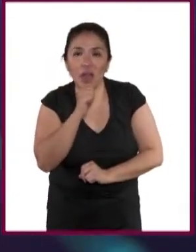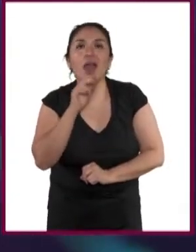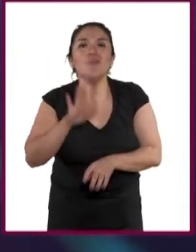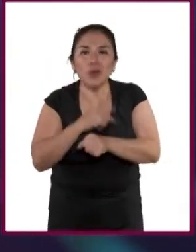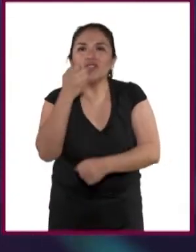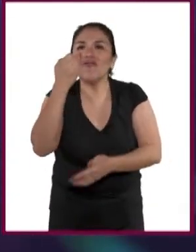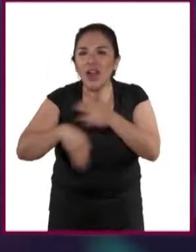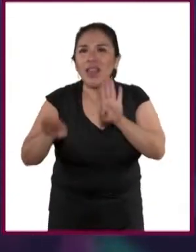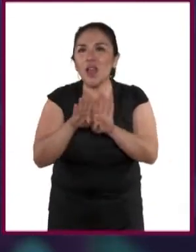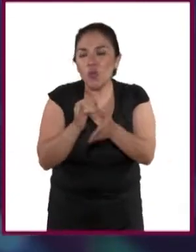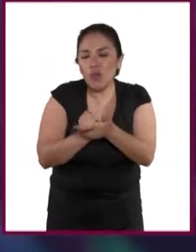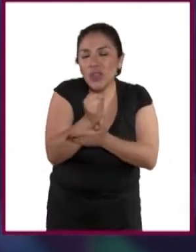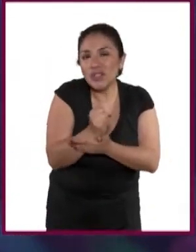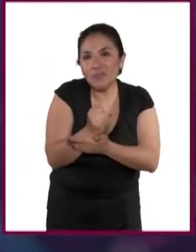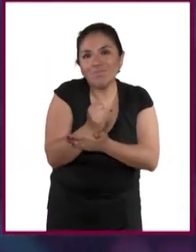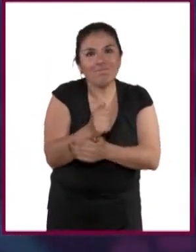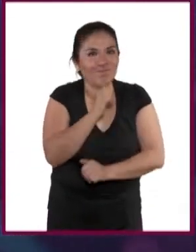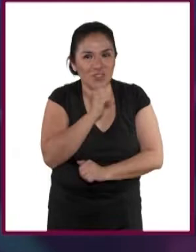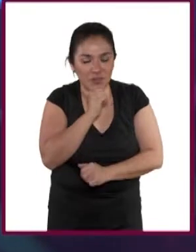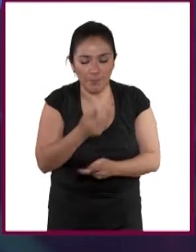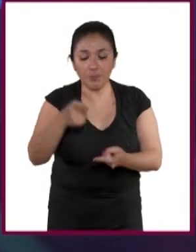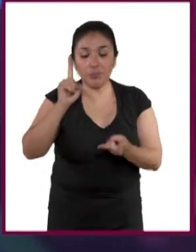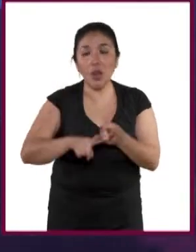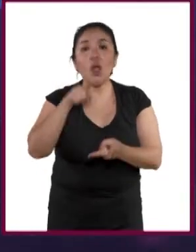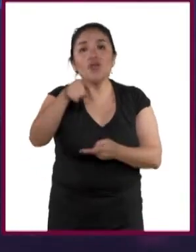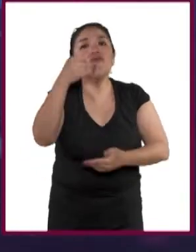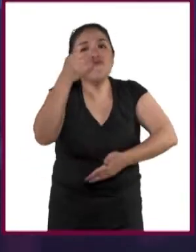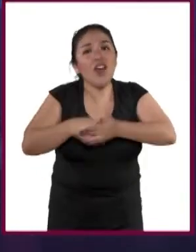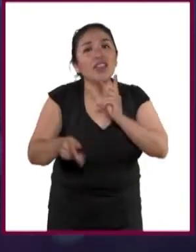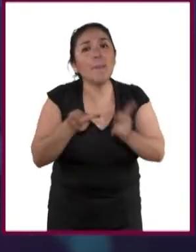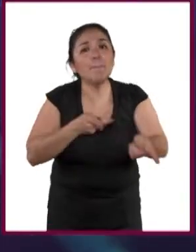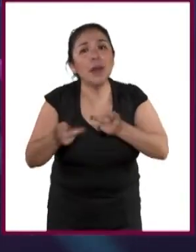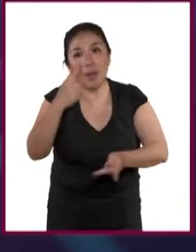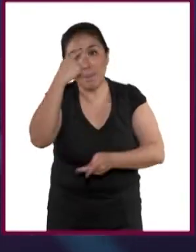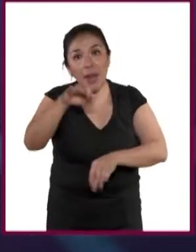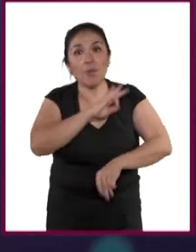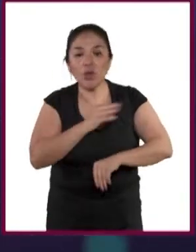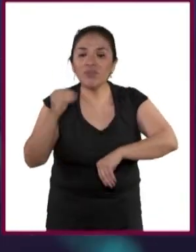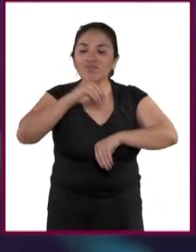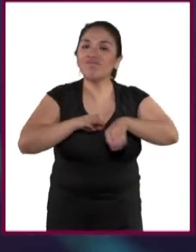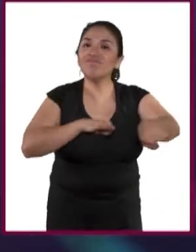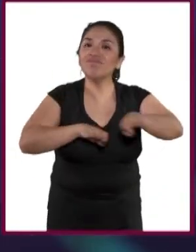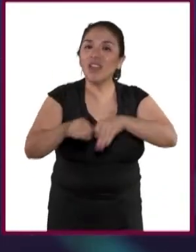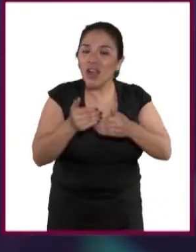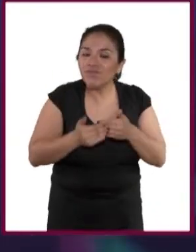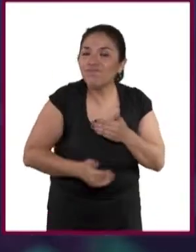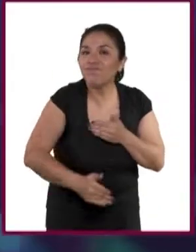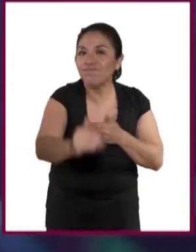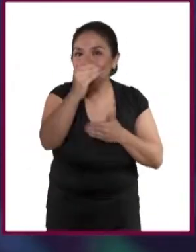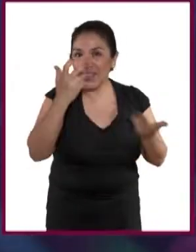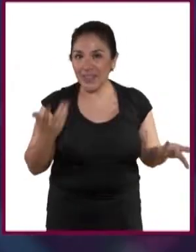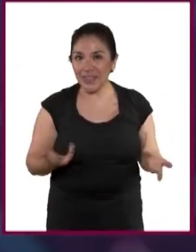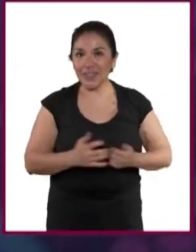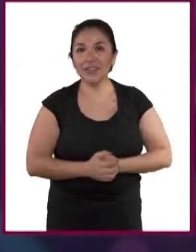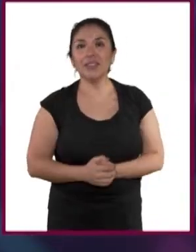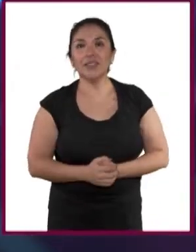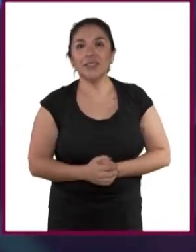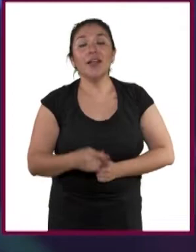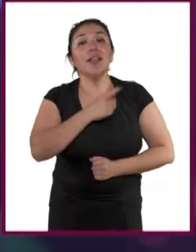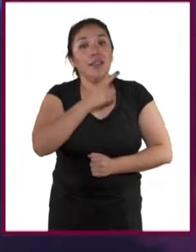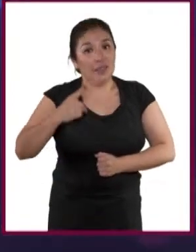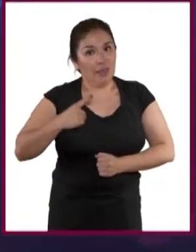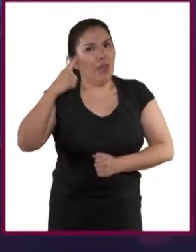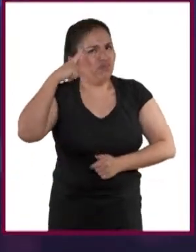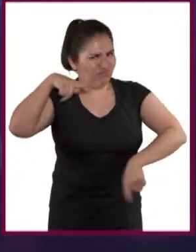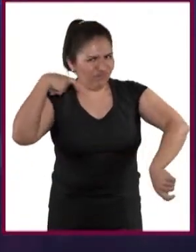decisión. O que no te has preparado de forma suficiente para poder desempeñarte en el papel deseado. Hay que ser